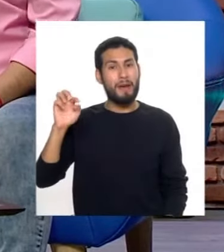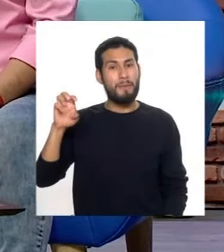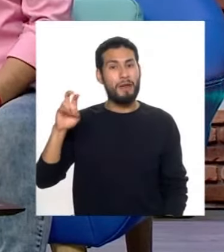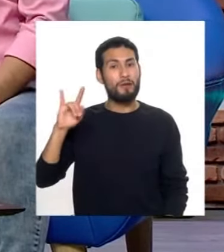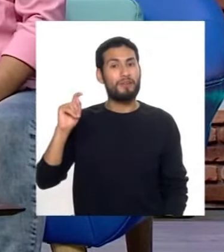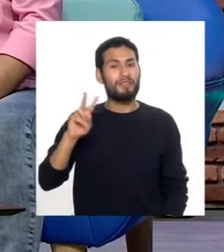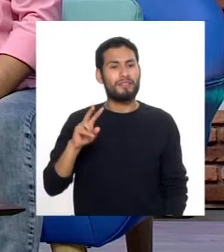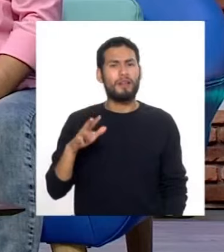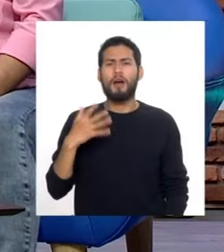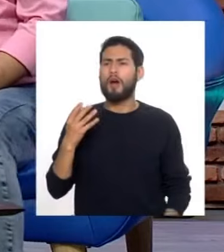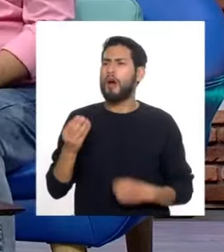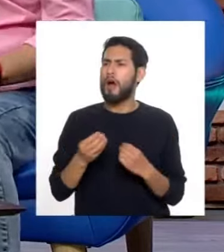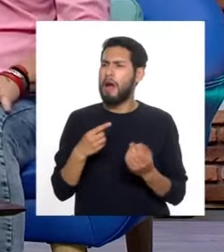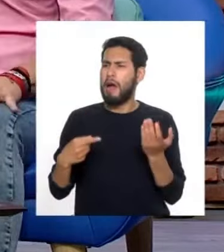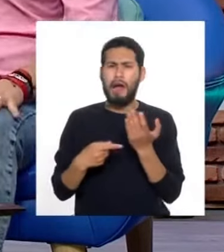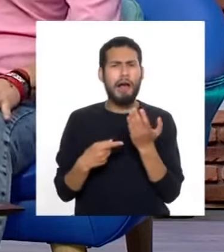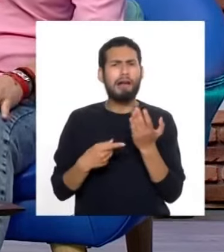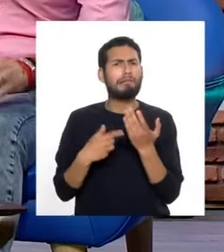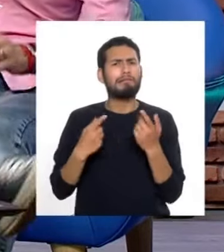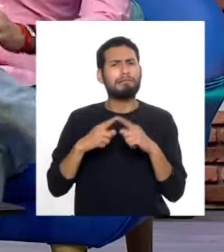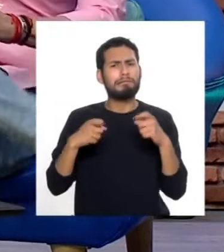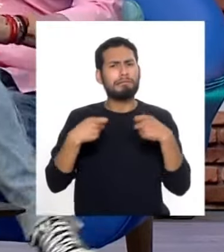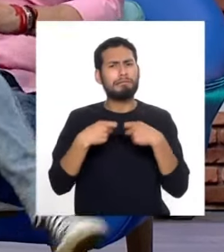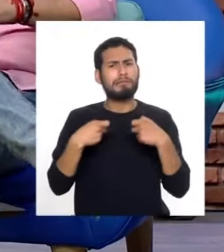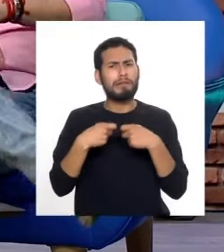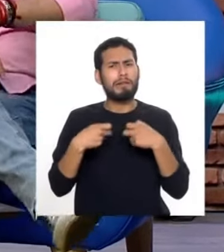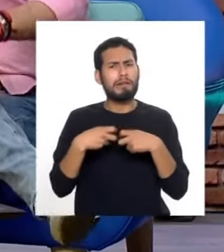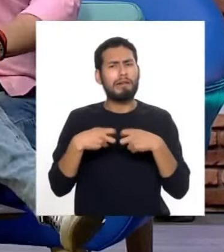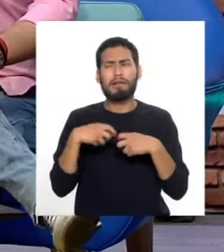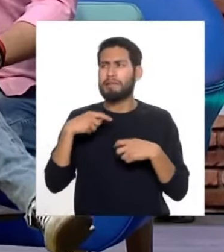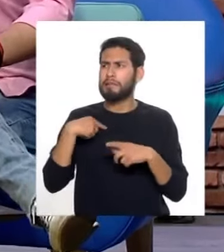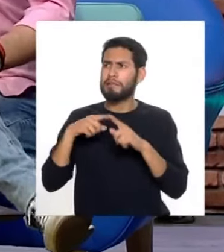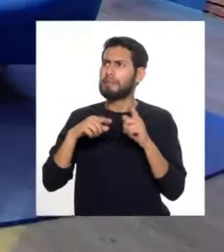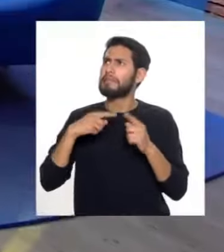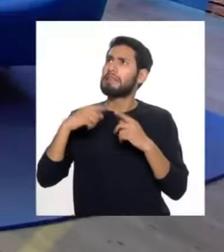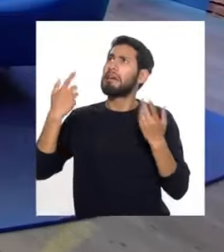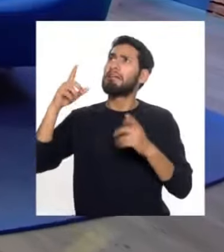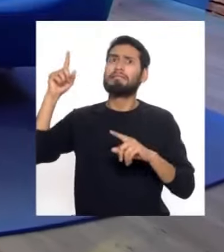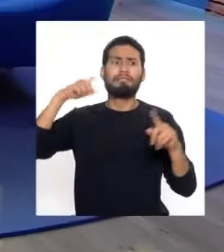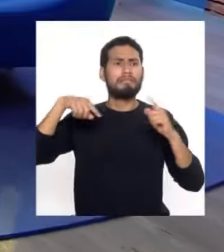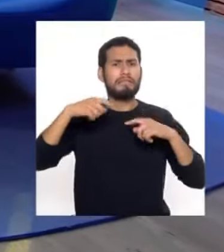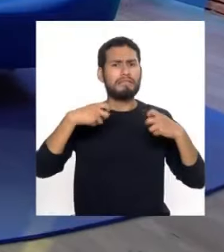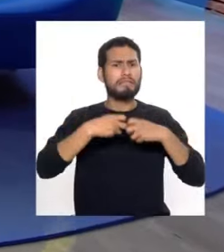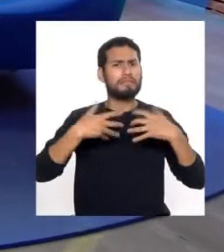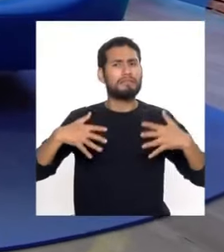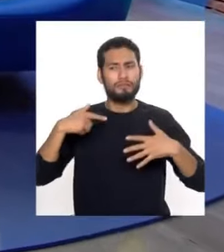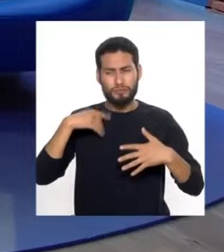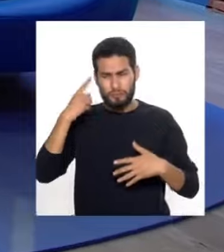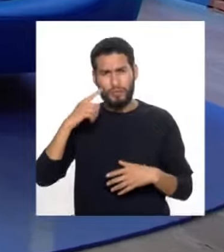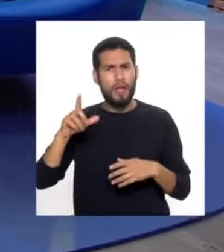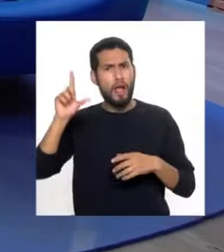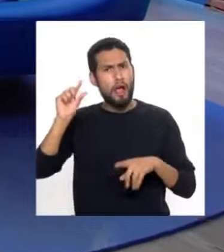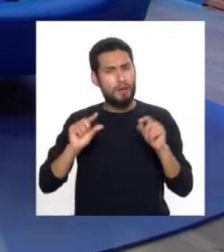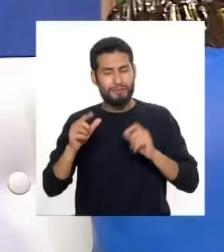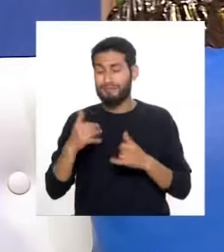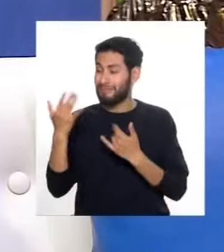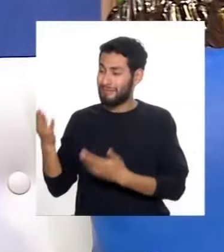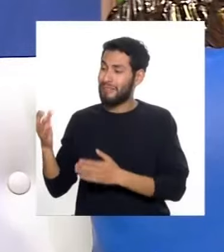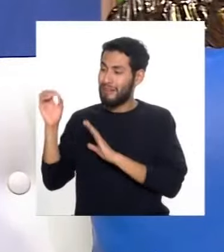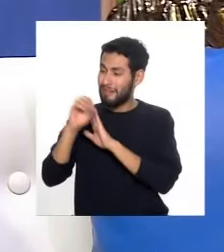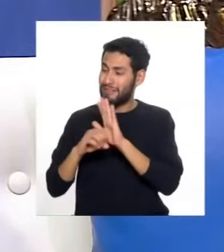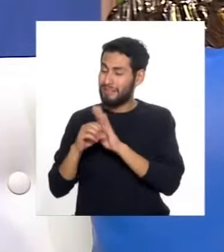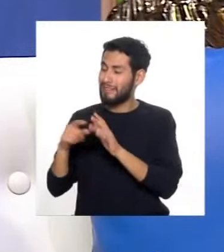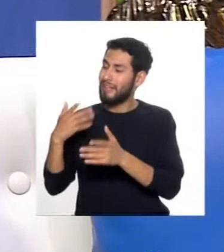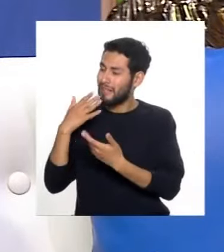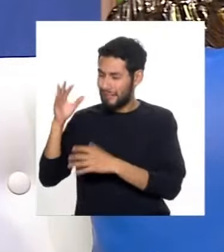ahorrar energía eléctrica, Fatima? Bueno, nos acompaña el ingeniero Óscar Chivarría, especialista de atención al ciudadano de Ocinermid. Un placer tenerlo aquí,